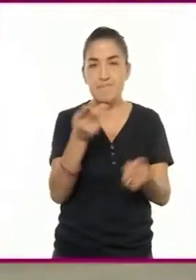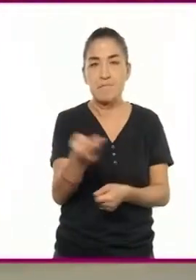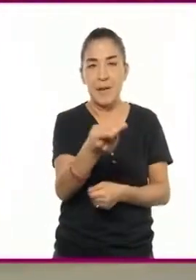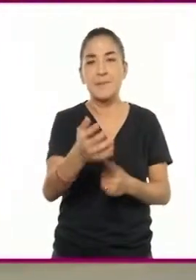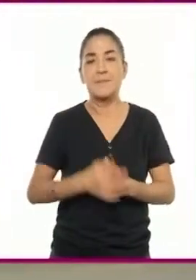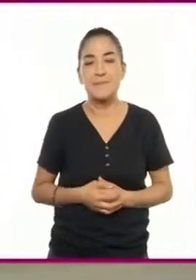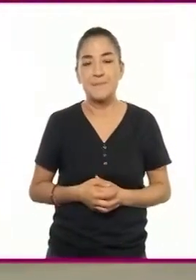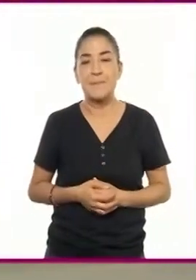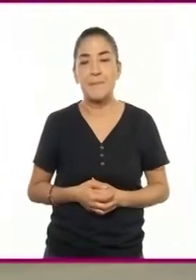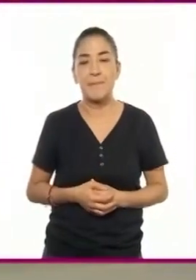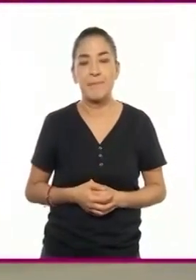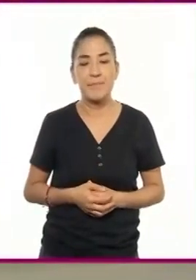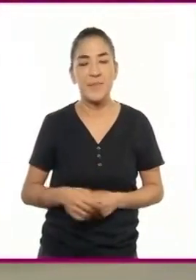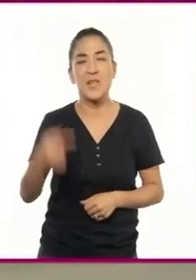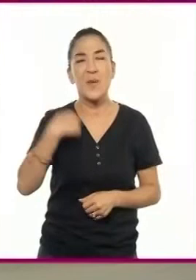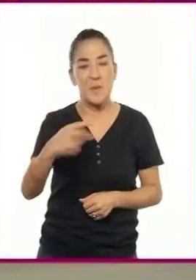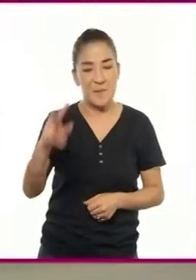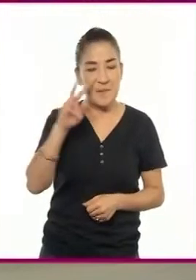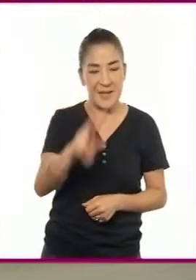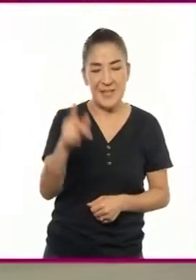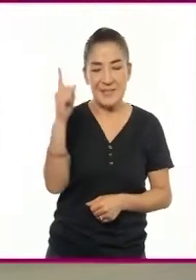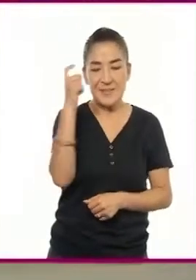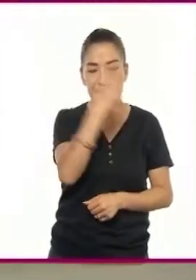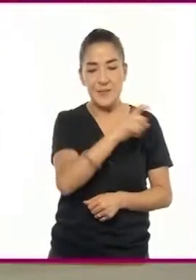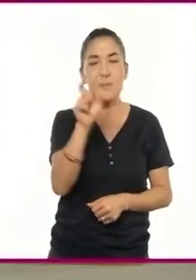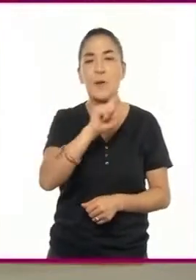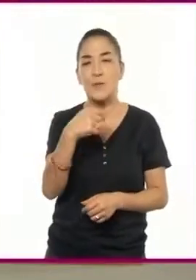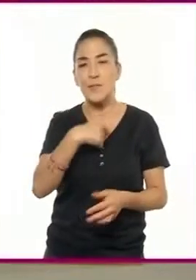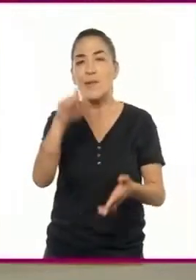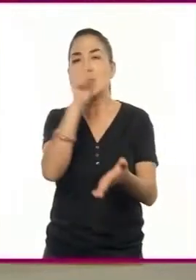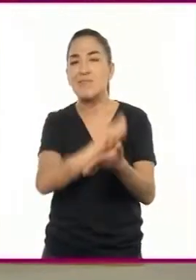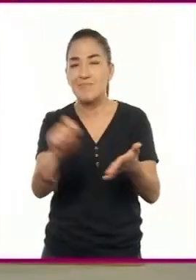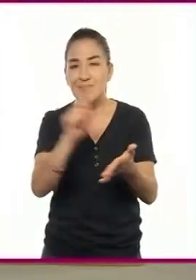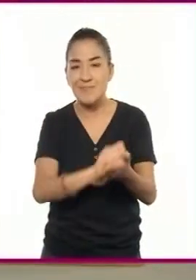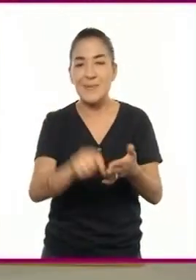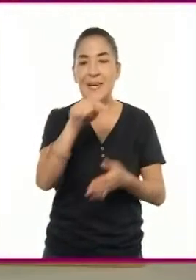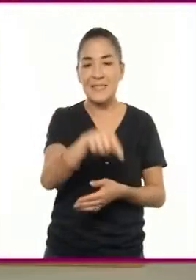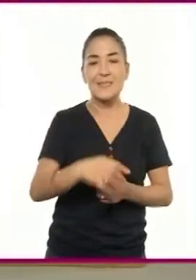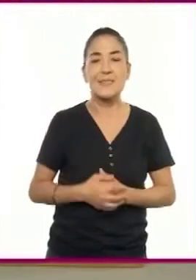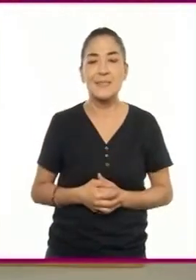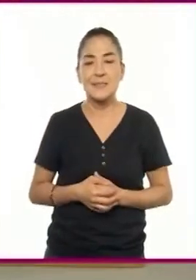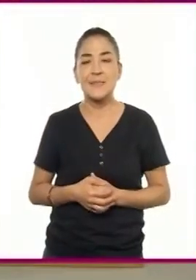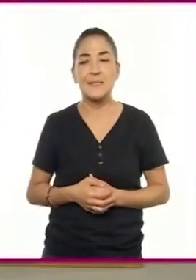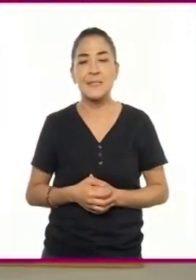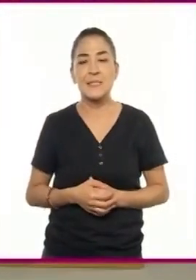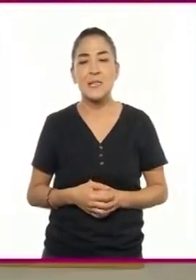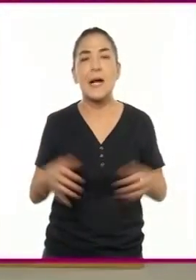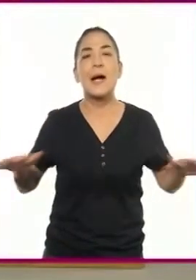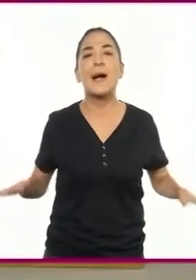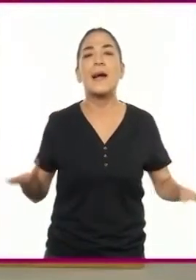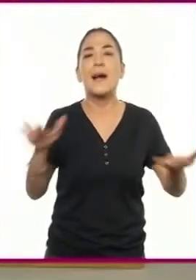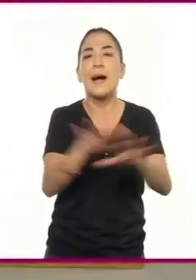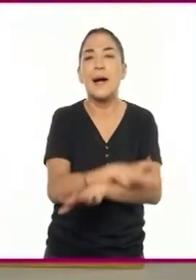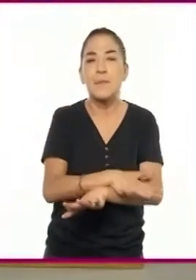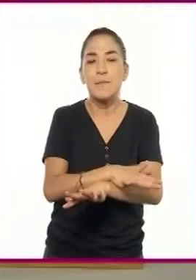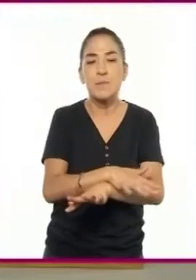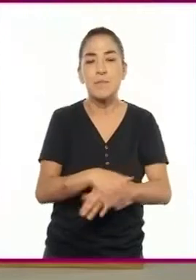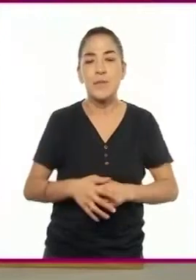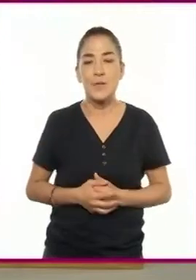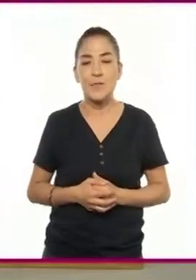Algo que siempre se me ha dificultado al tratar de escribir un libreto es cambiar de locación.